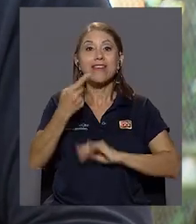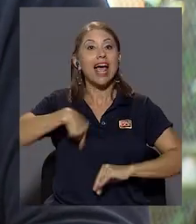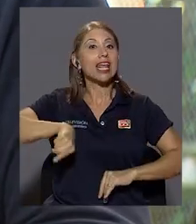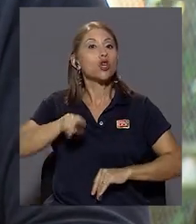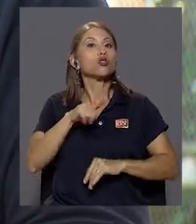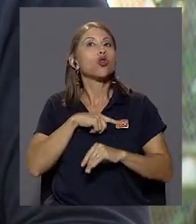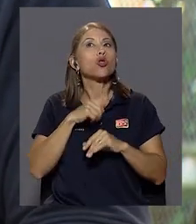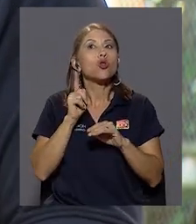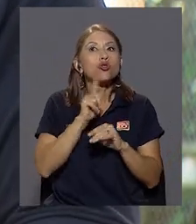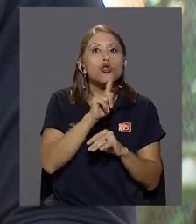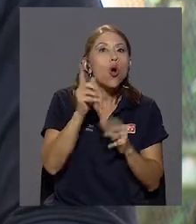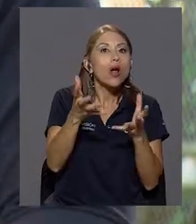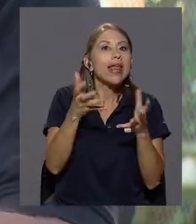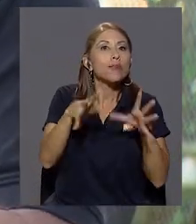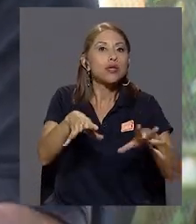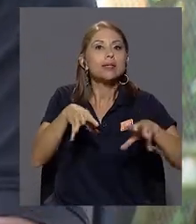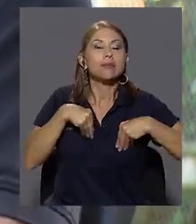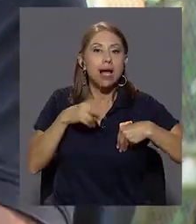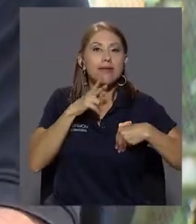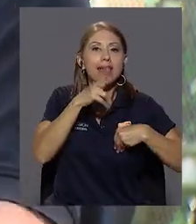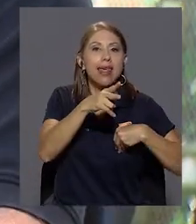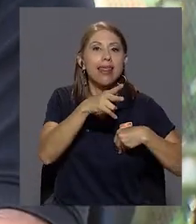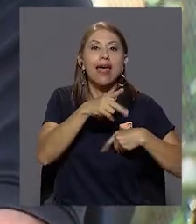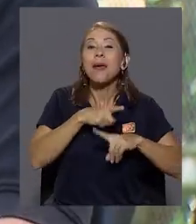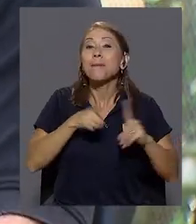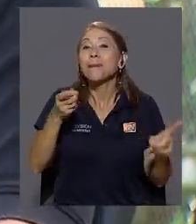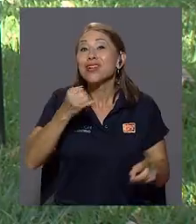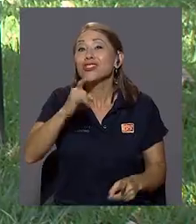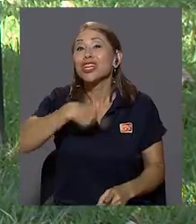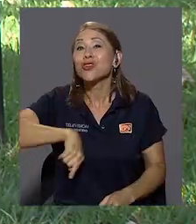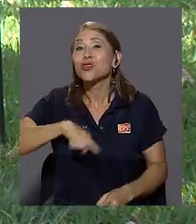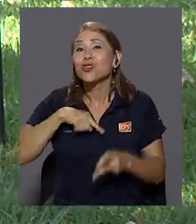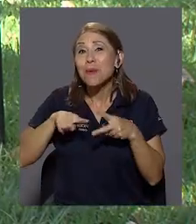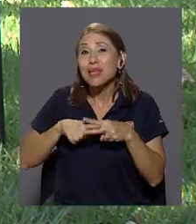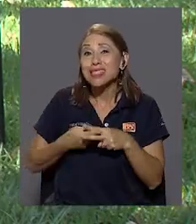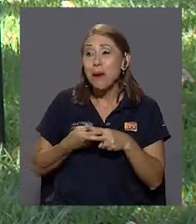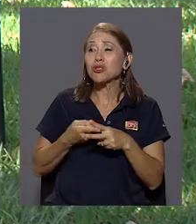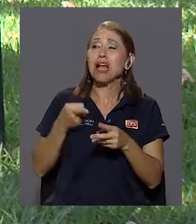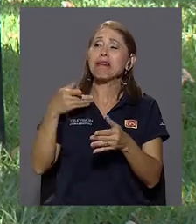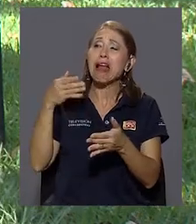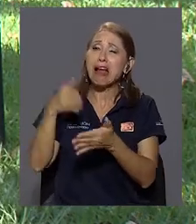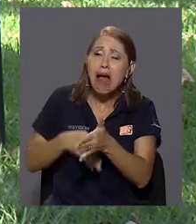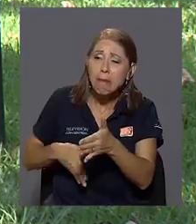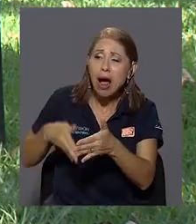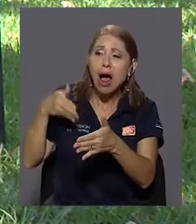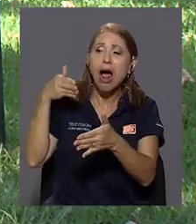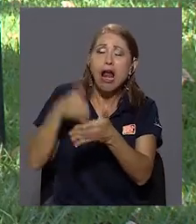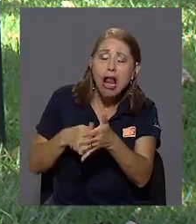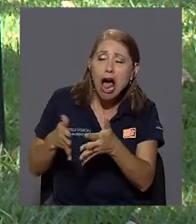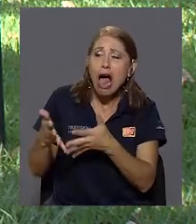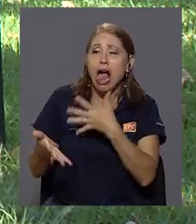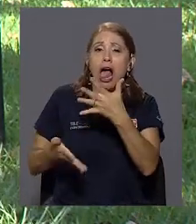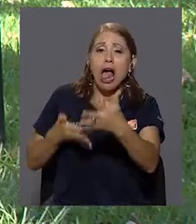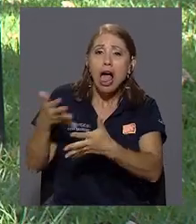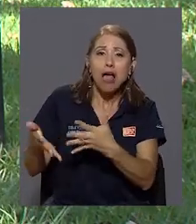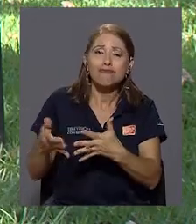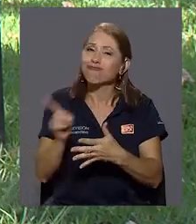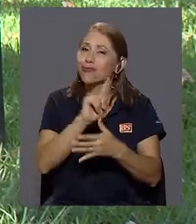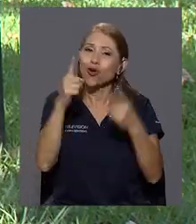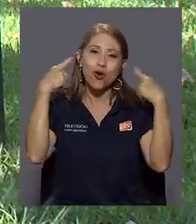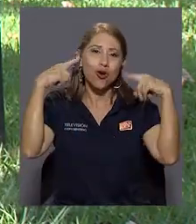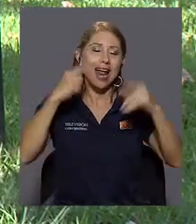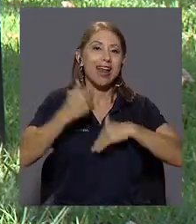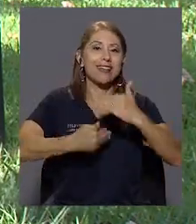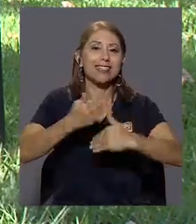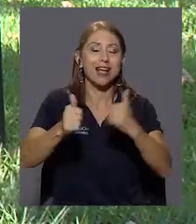negando esa realidad. Pero sí, si empezamos a reclamar esas cosas, a revictimizar exactamente, no vamos a